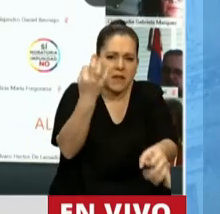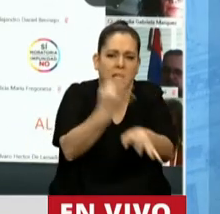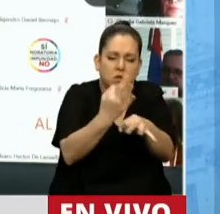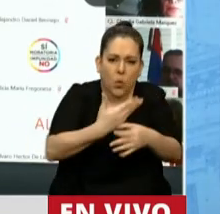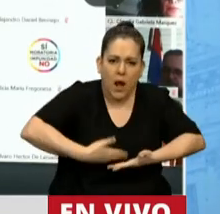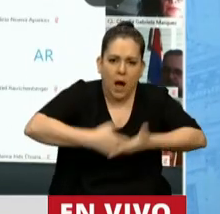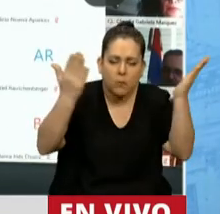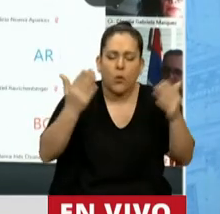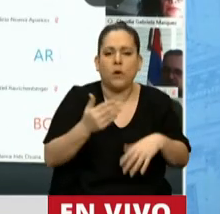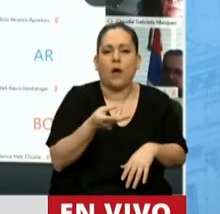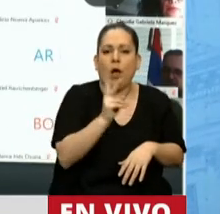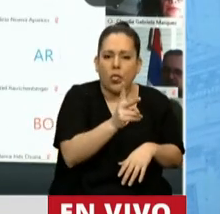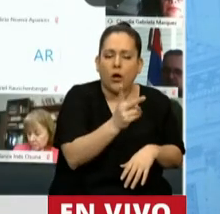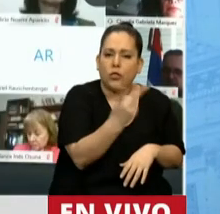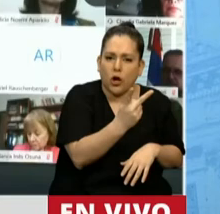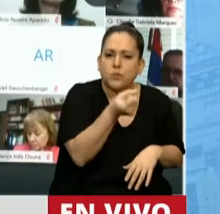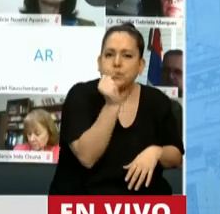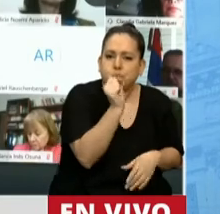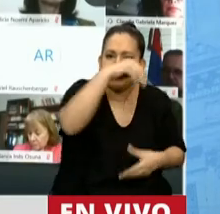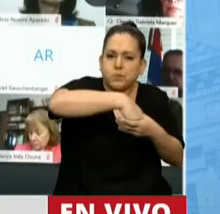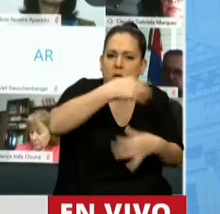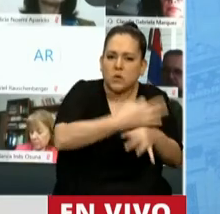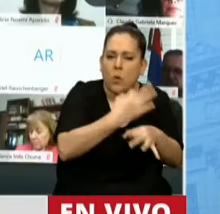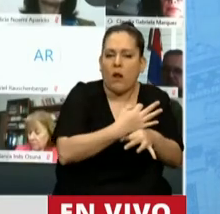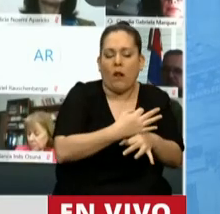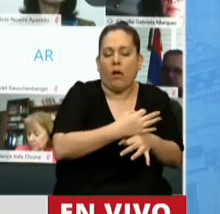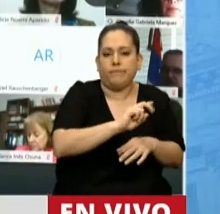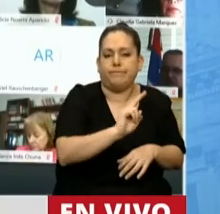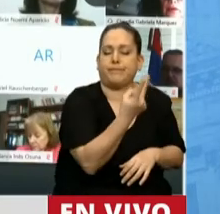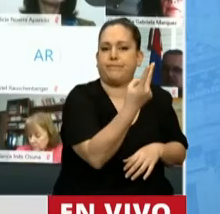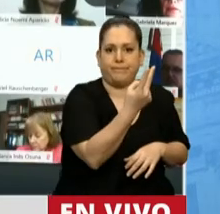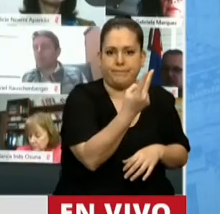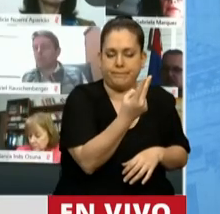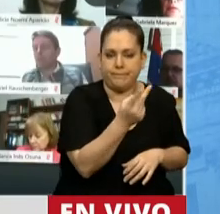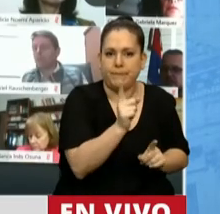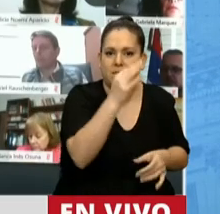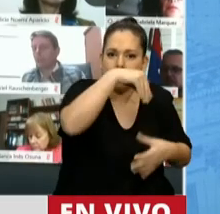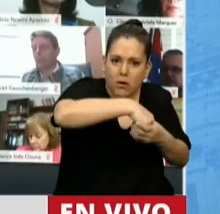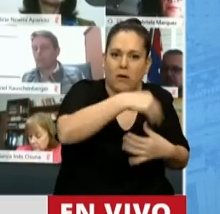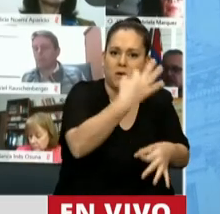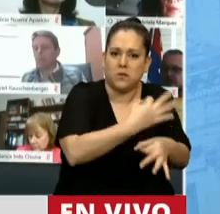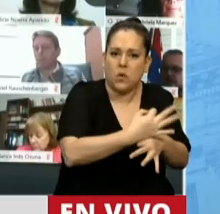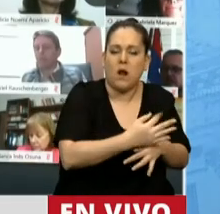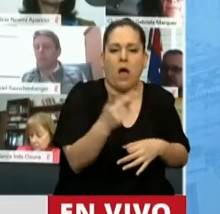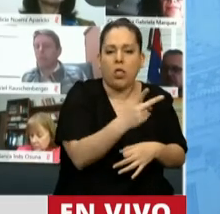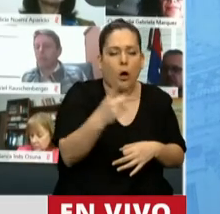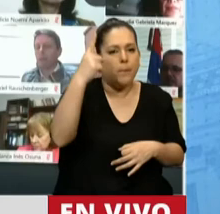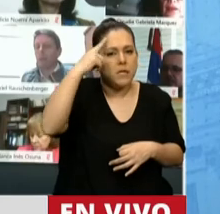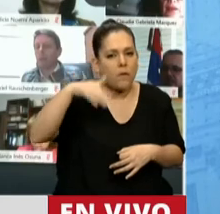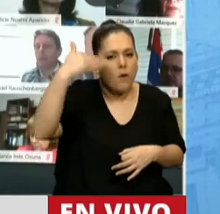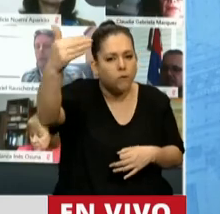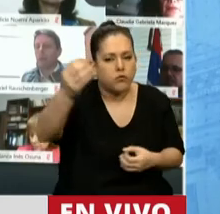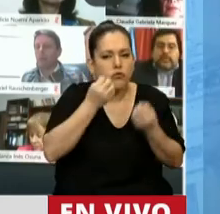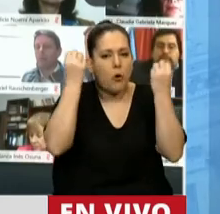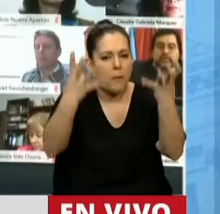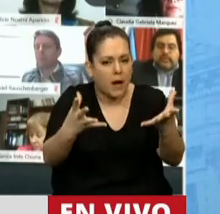transitaron orgullosos, dejaron la vida en ella, creían en un futuro mejor, creían en un día